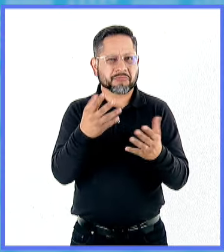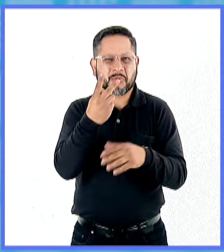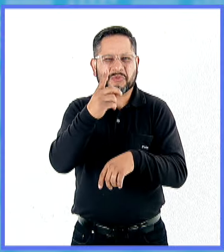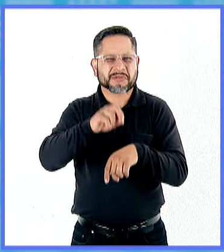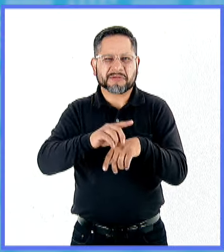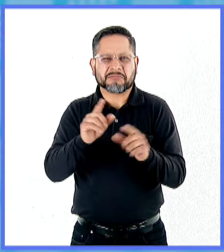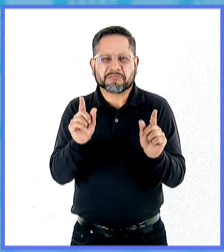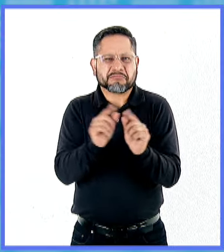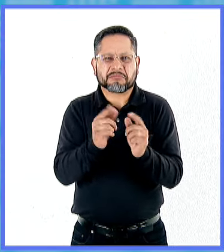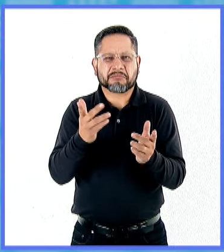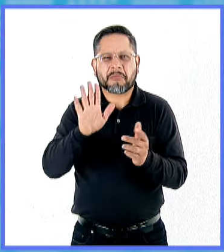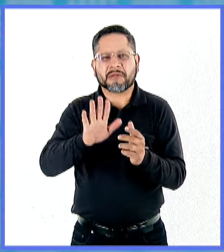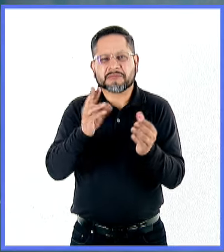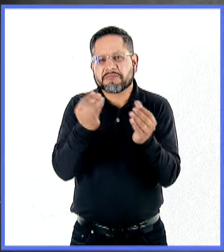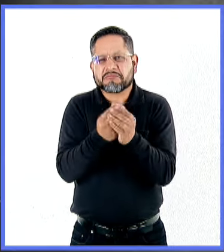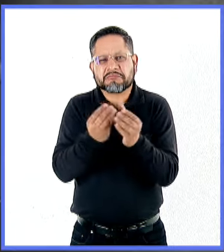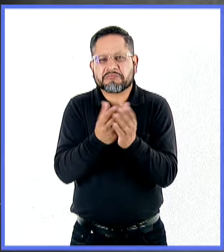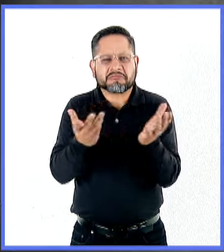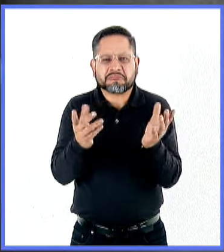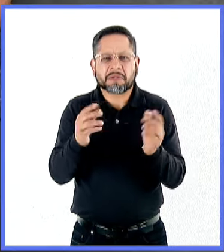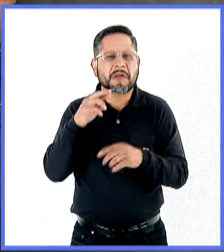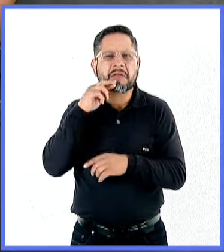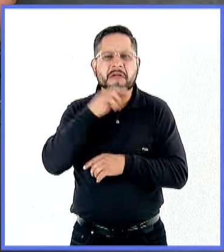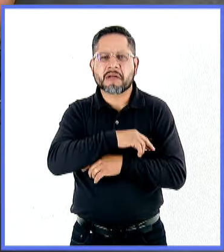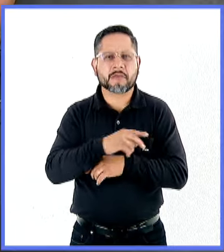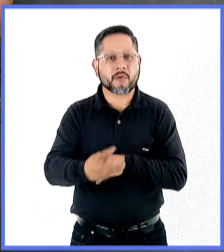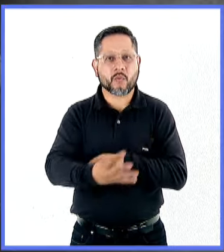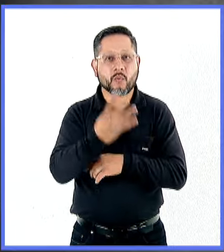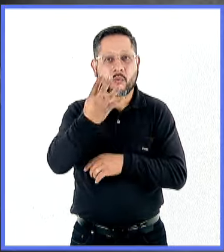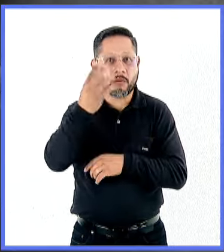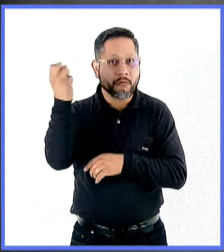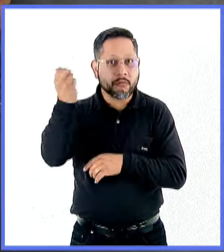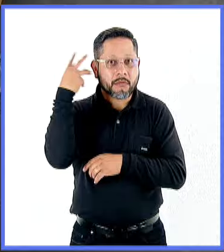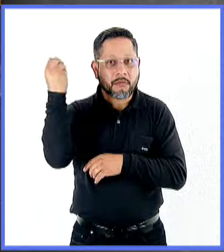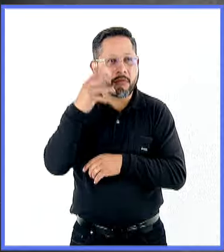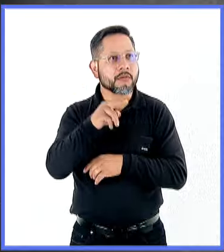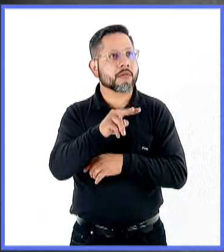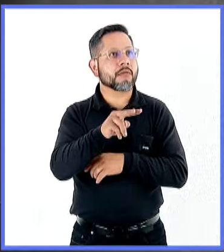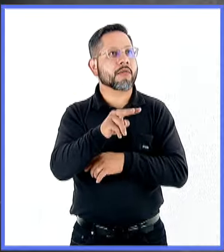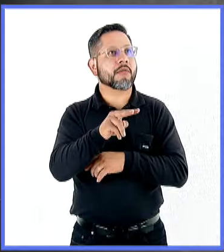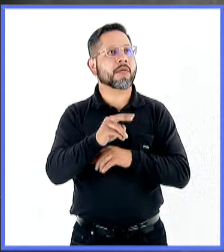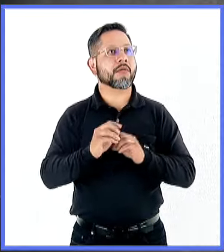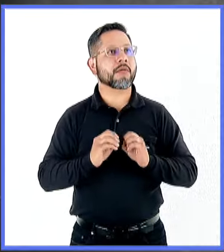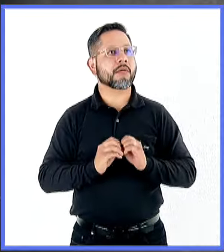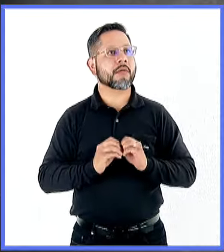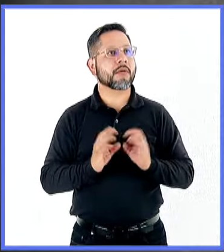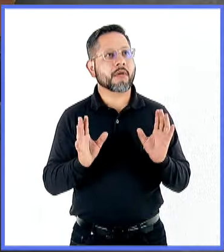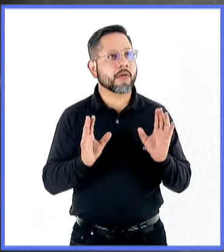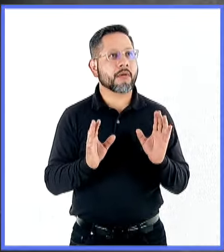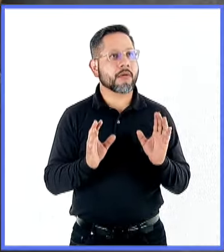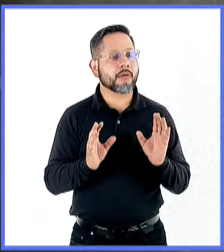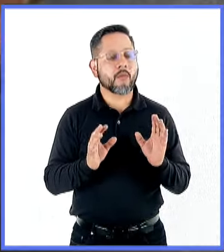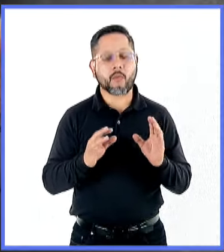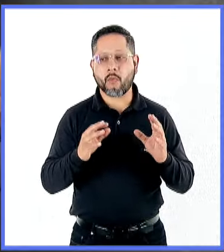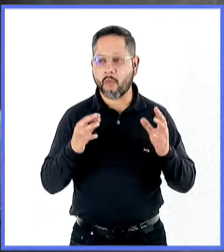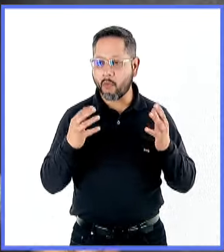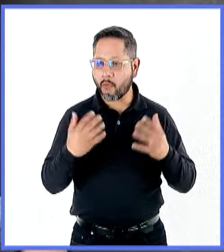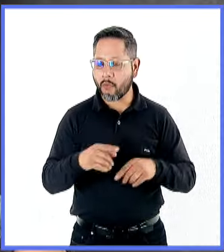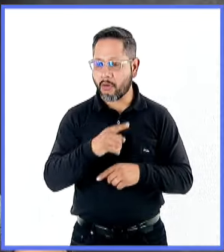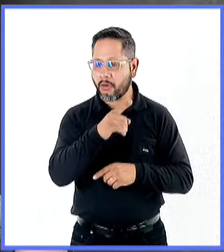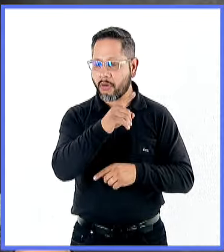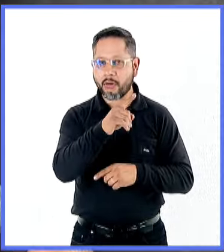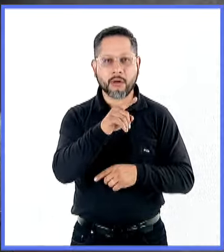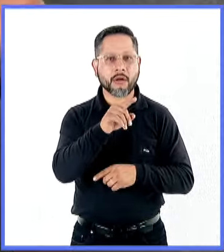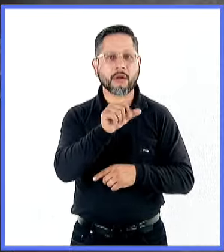para... es como tomar un curso, ¿no? Va a escuchar cuatro conferencias que le van a aclarar muchísimas cosas sobre